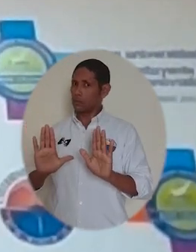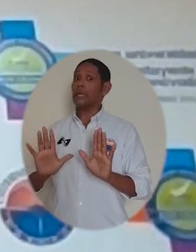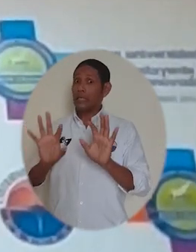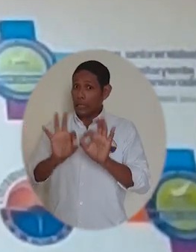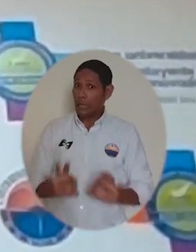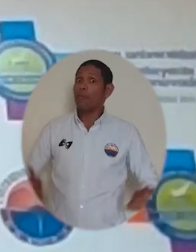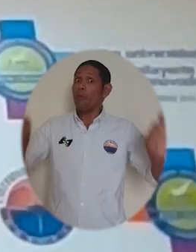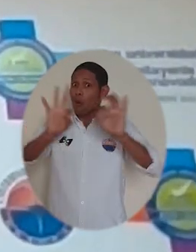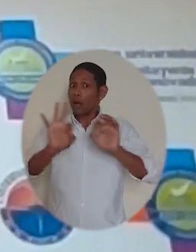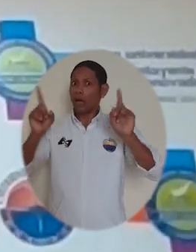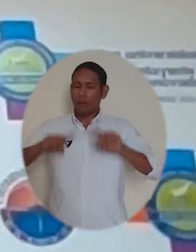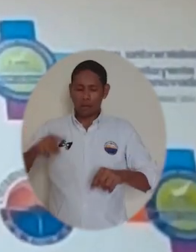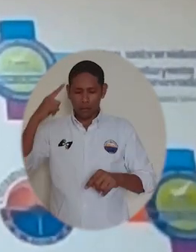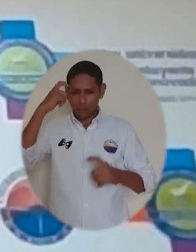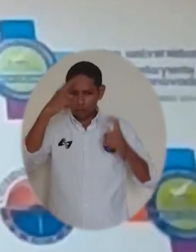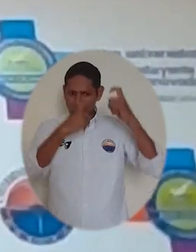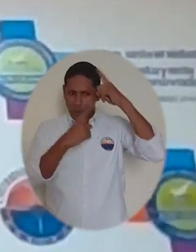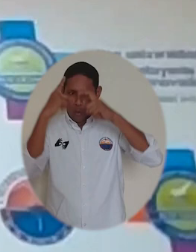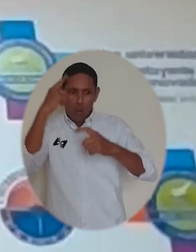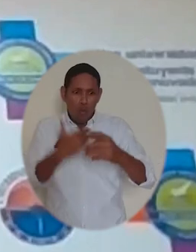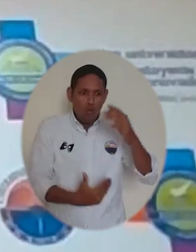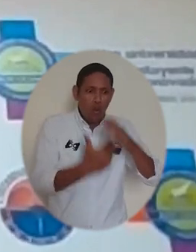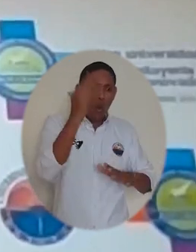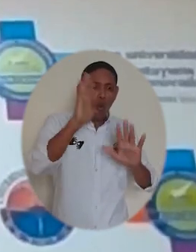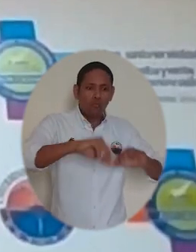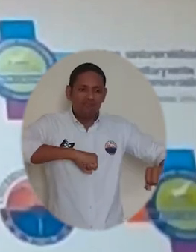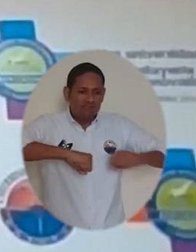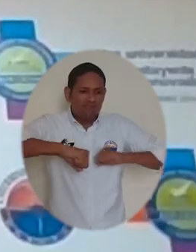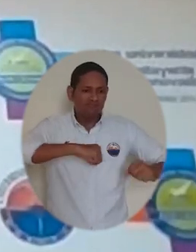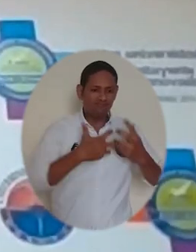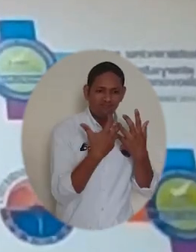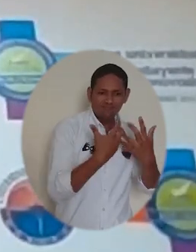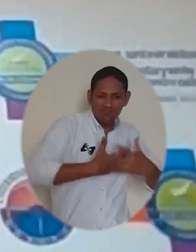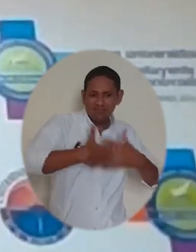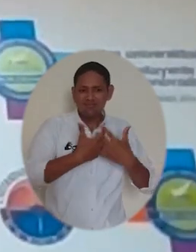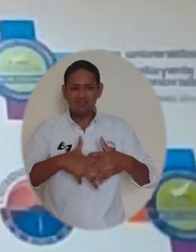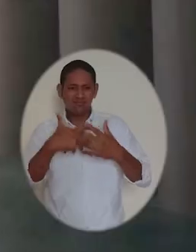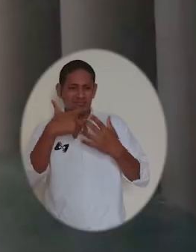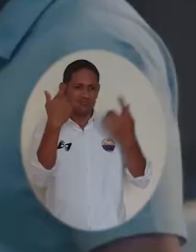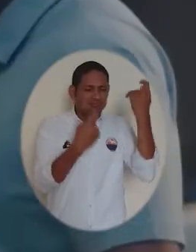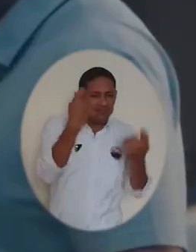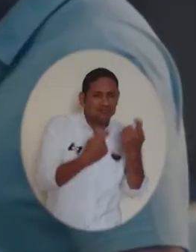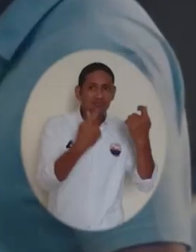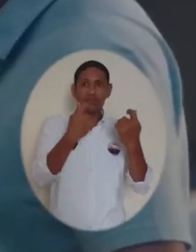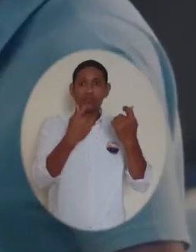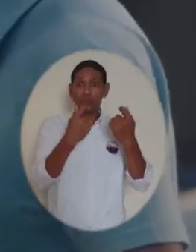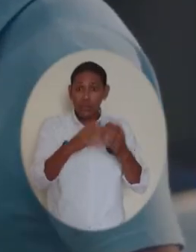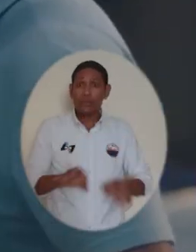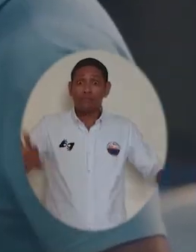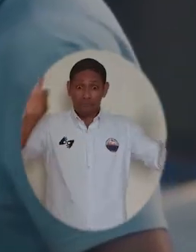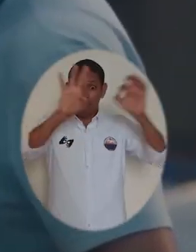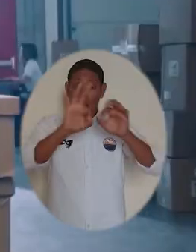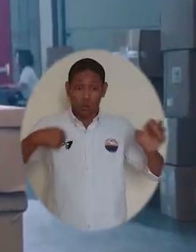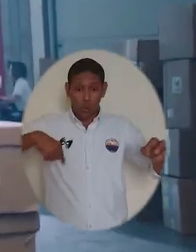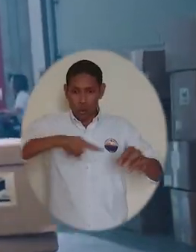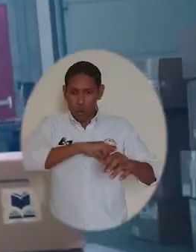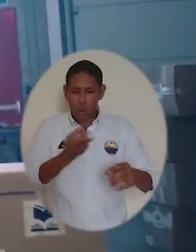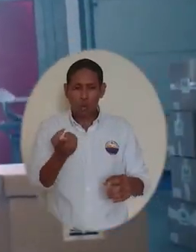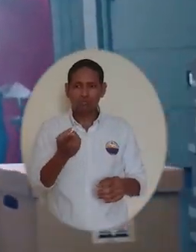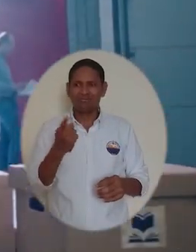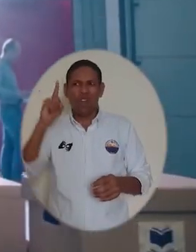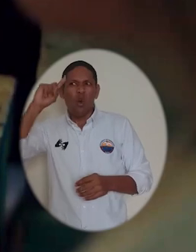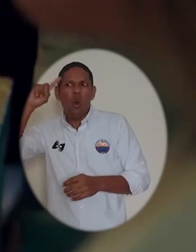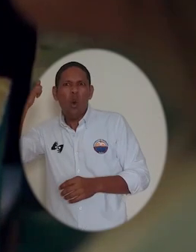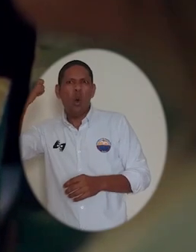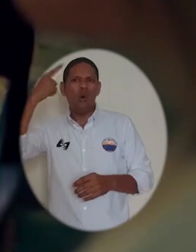que esto tiene que pasar y que tenemos que estar en capacidad de reactivar el aparato productivo. Así que el trabajo que podamos hacer